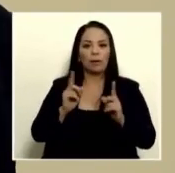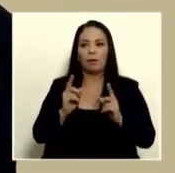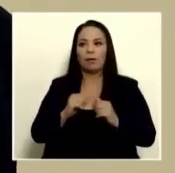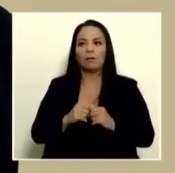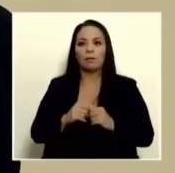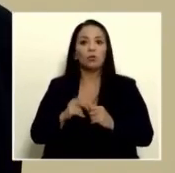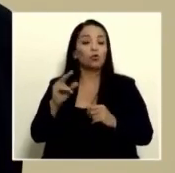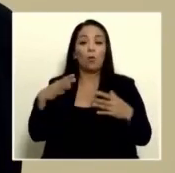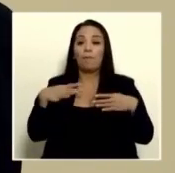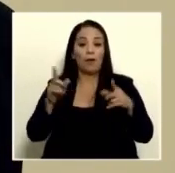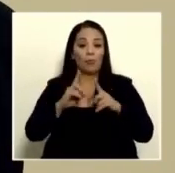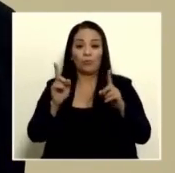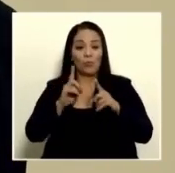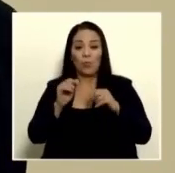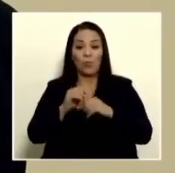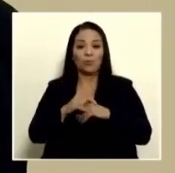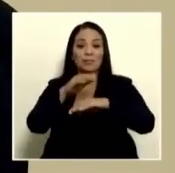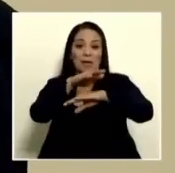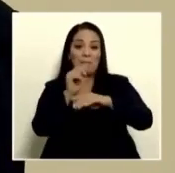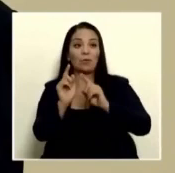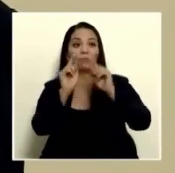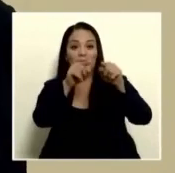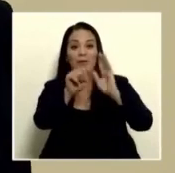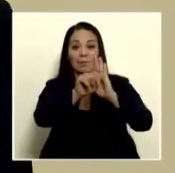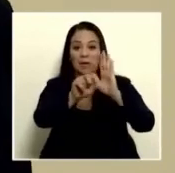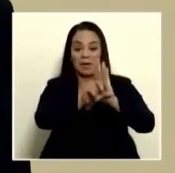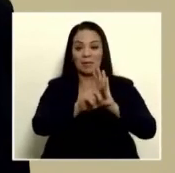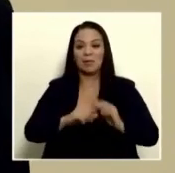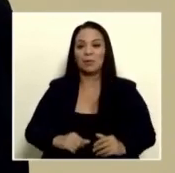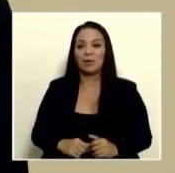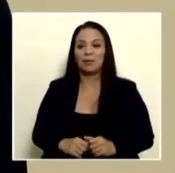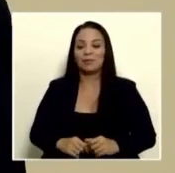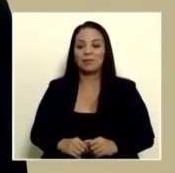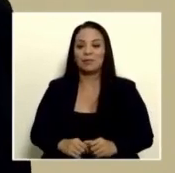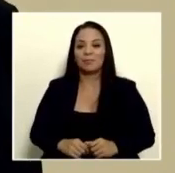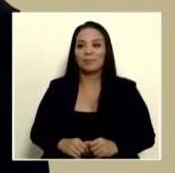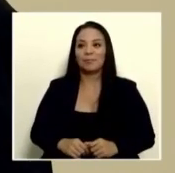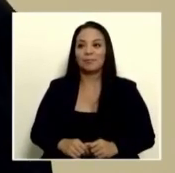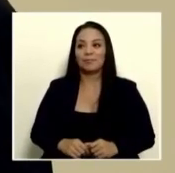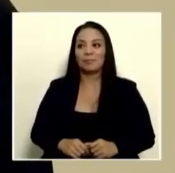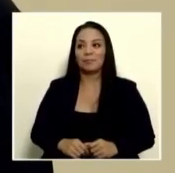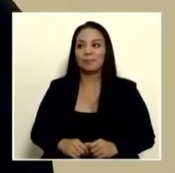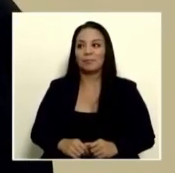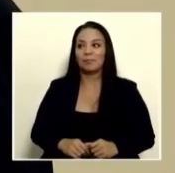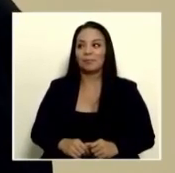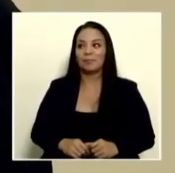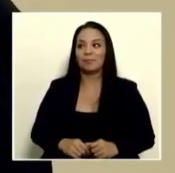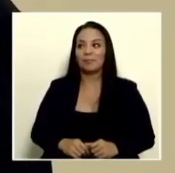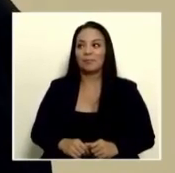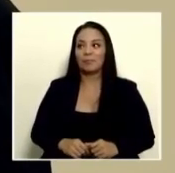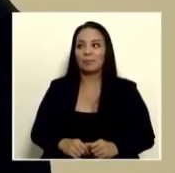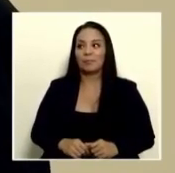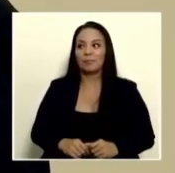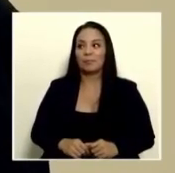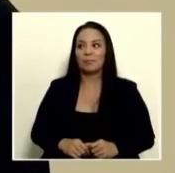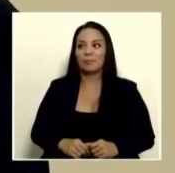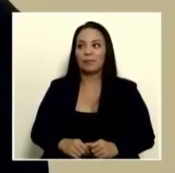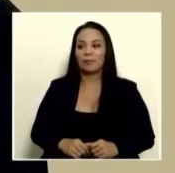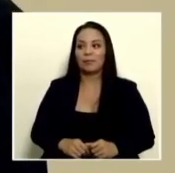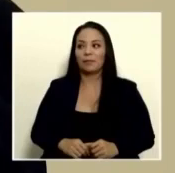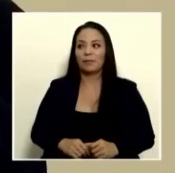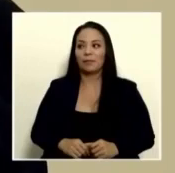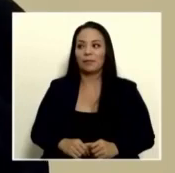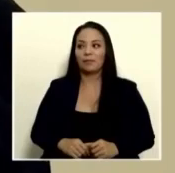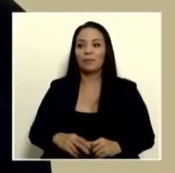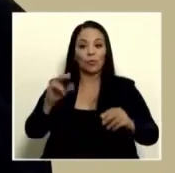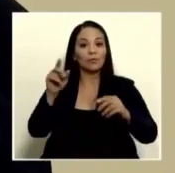está de huago es que lo llamaron a la asamblea legislativa ahí viene no no es el nombre del medio